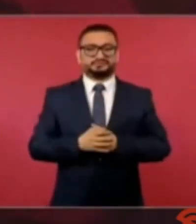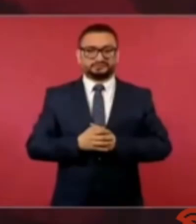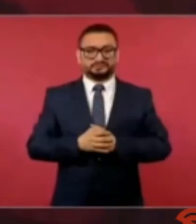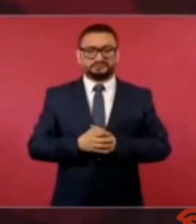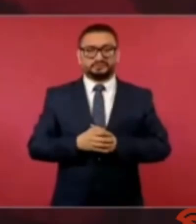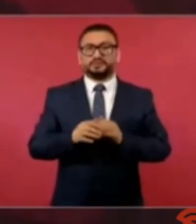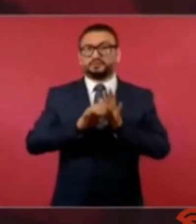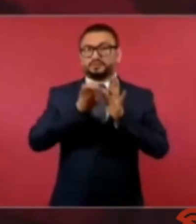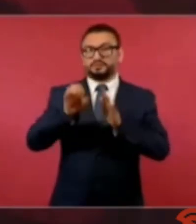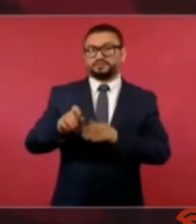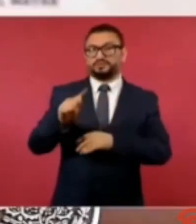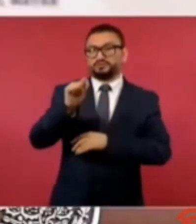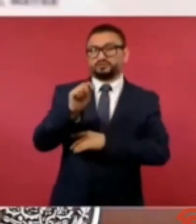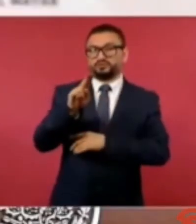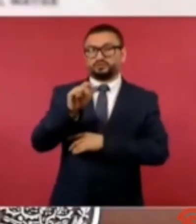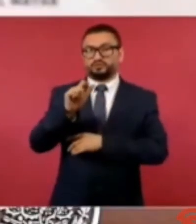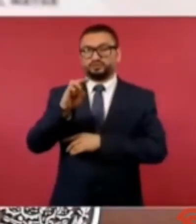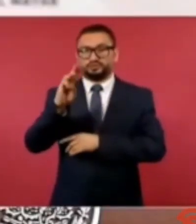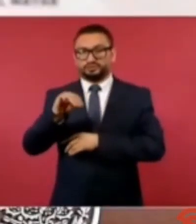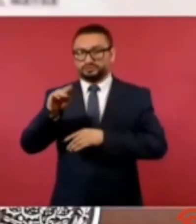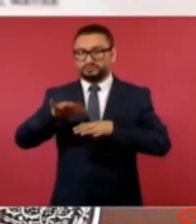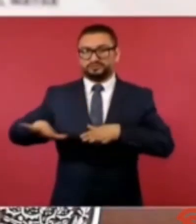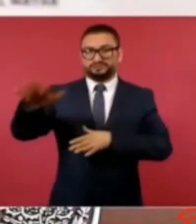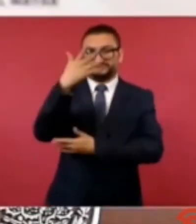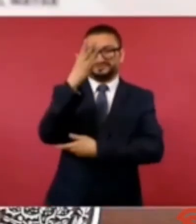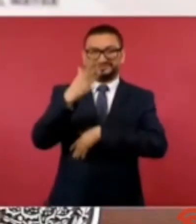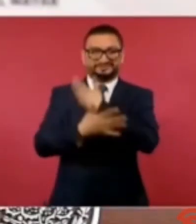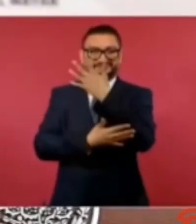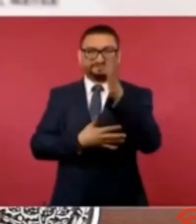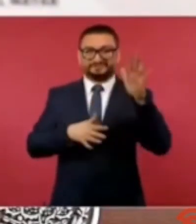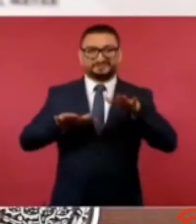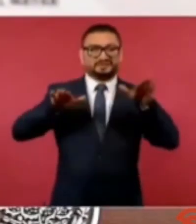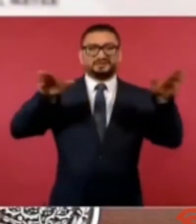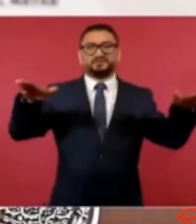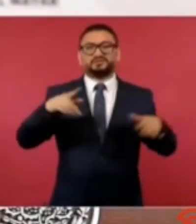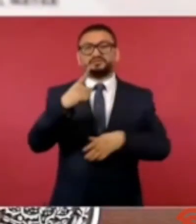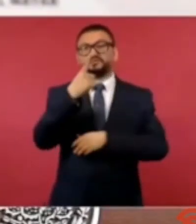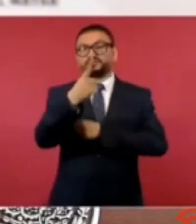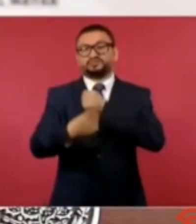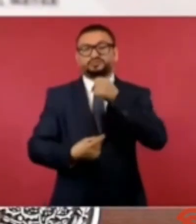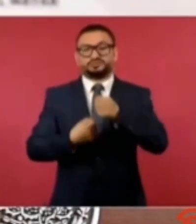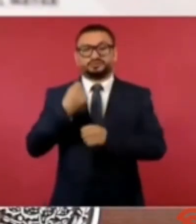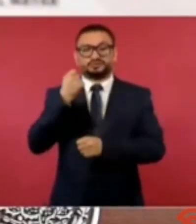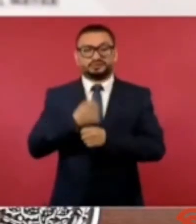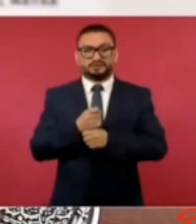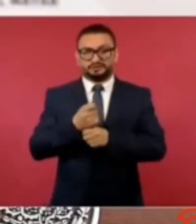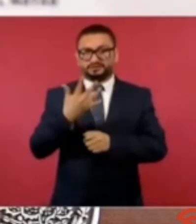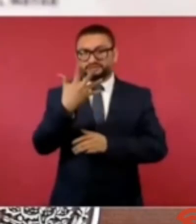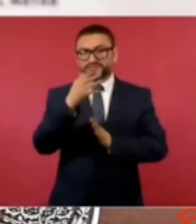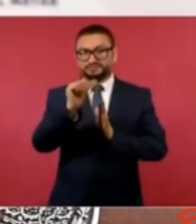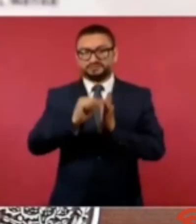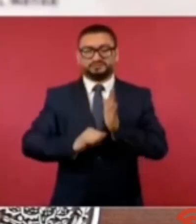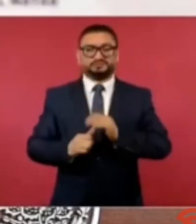Tulum el aeropuerto de la selva un año cinco meses